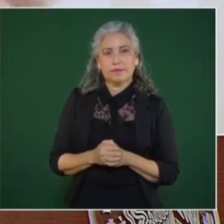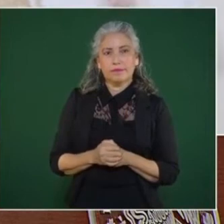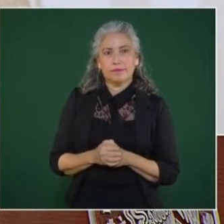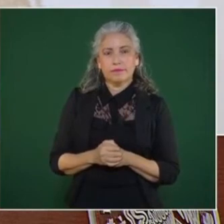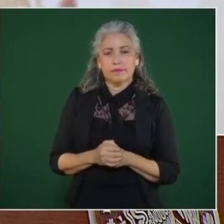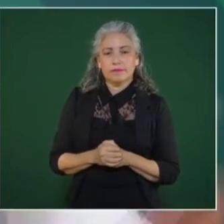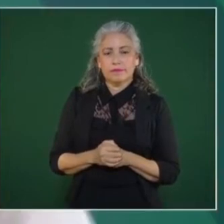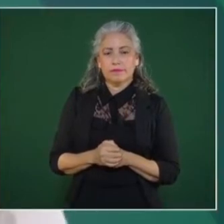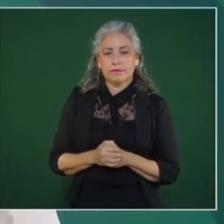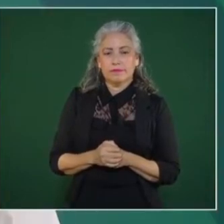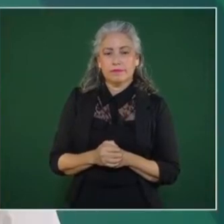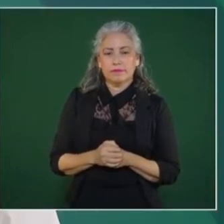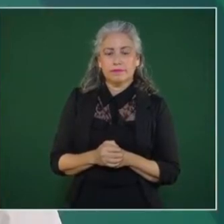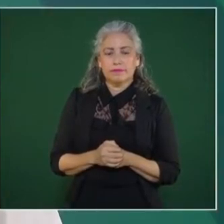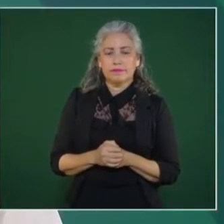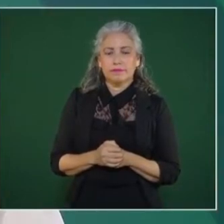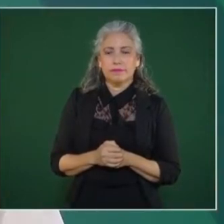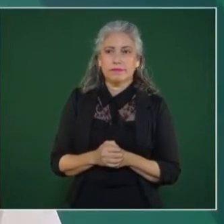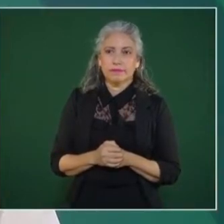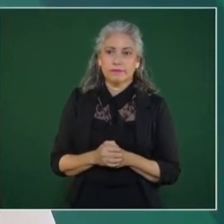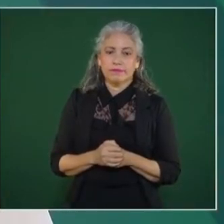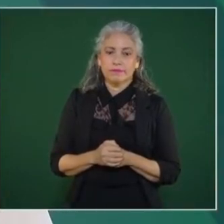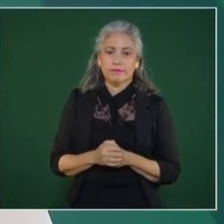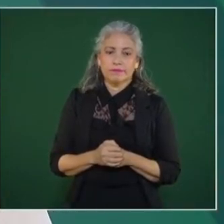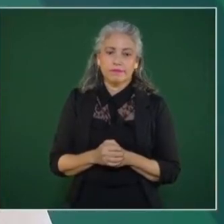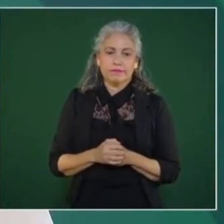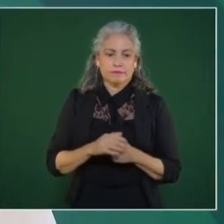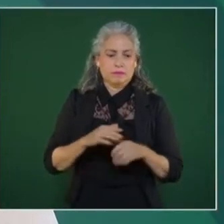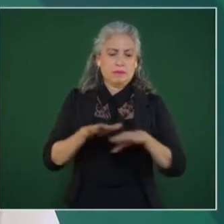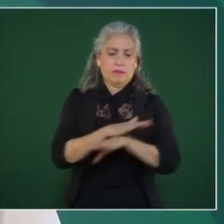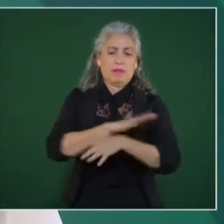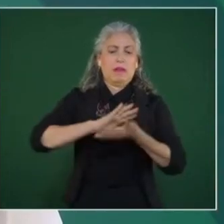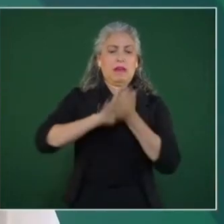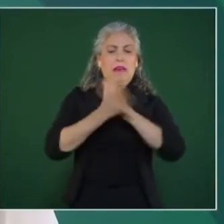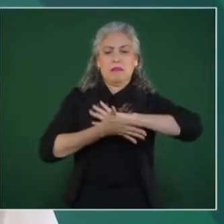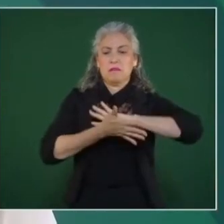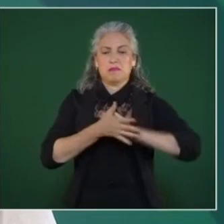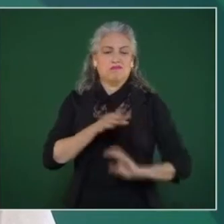que están en contra de la transformación